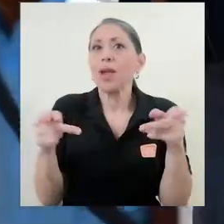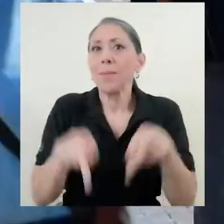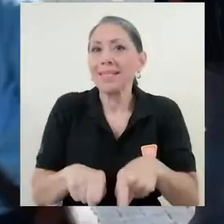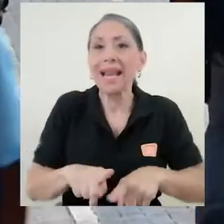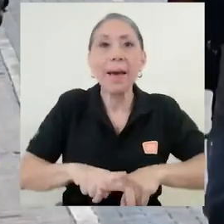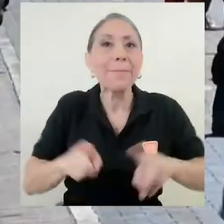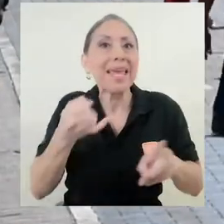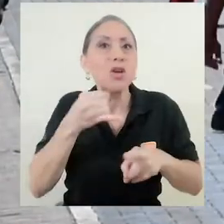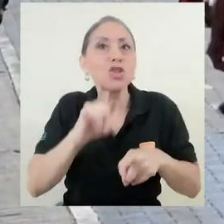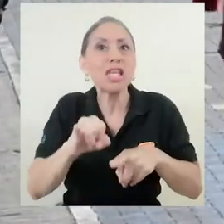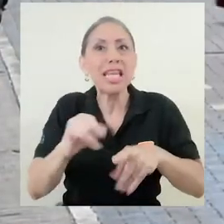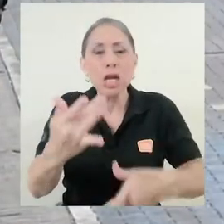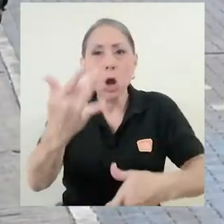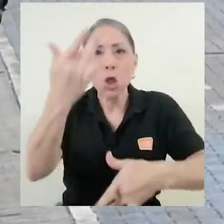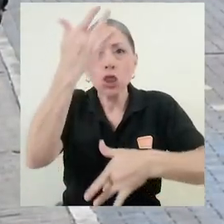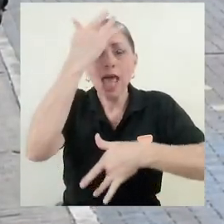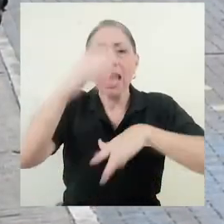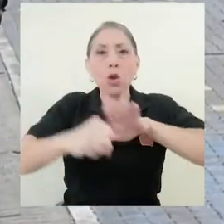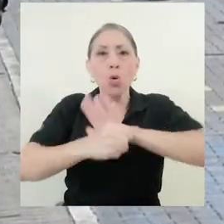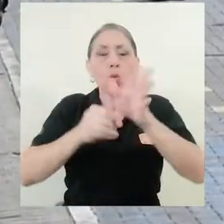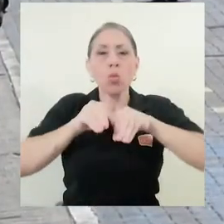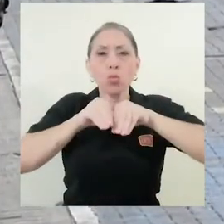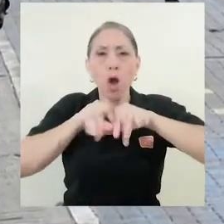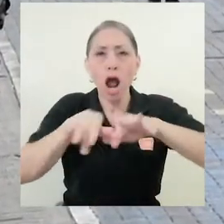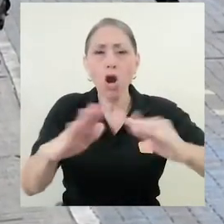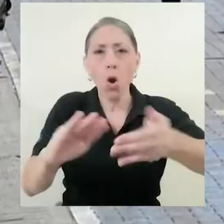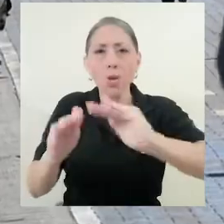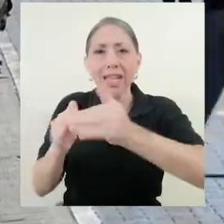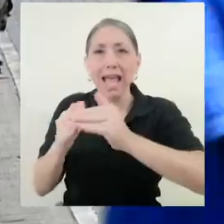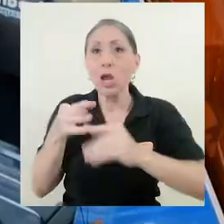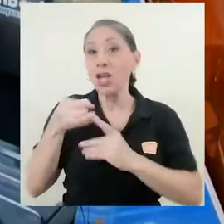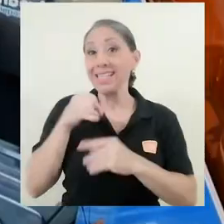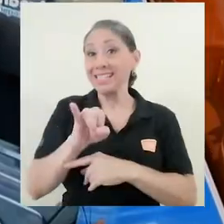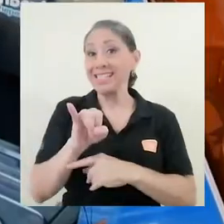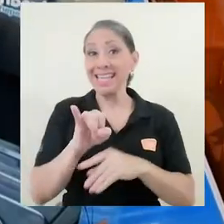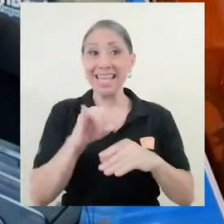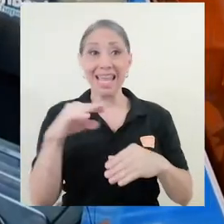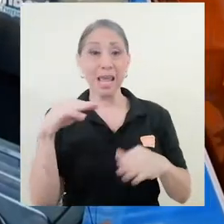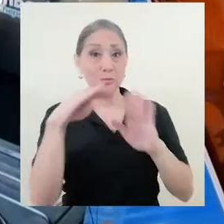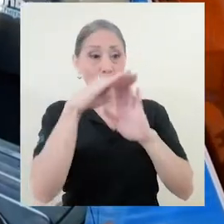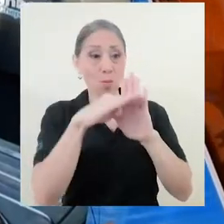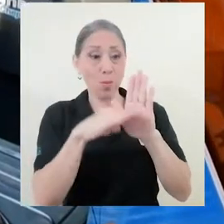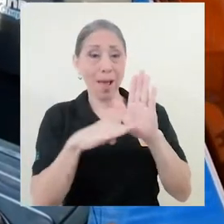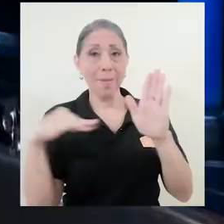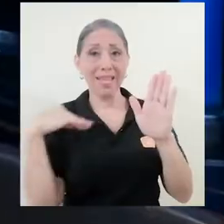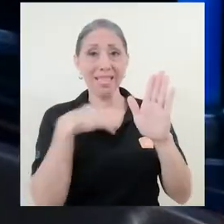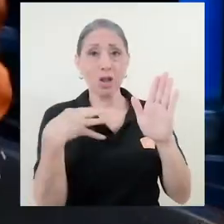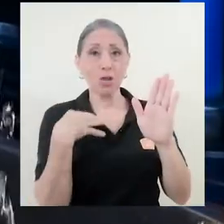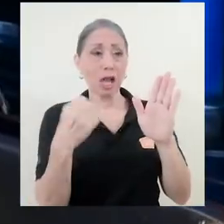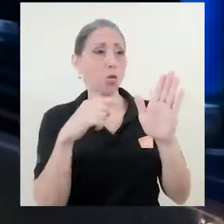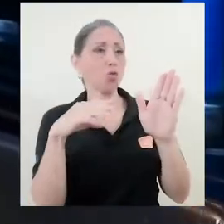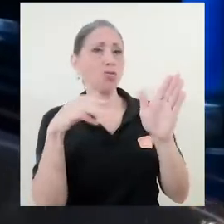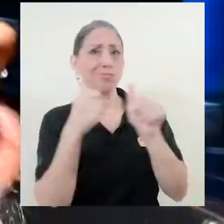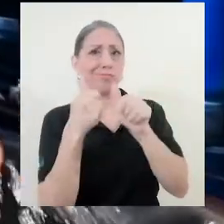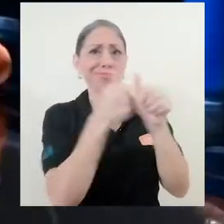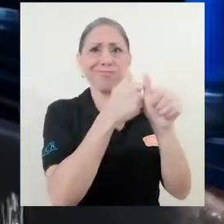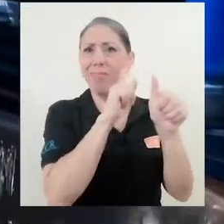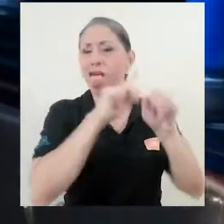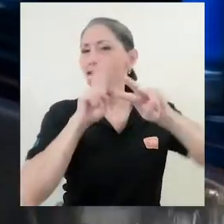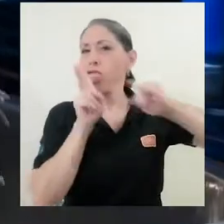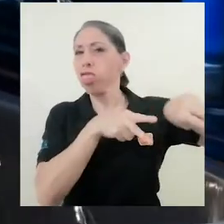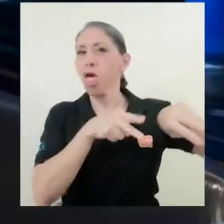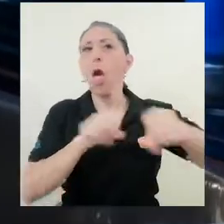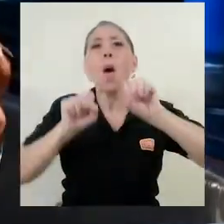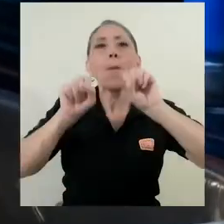llegar a un contagio comunitario y si no se acatan las medidas del Ministerio de Salud, el número podría elevarse a 1